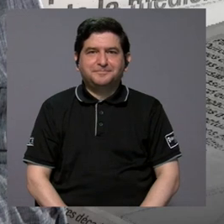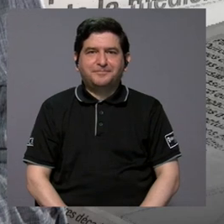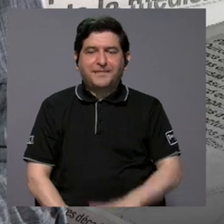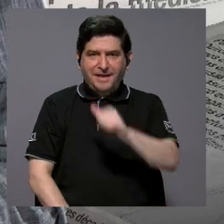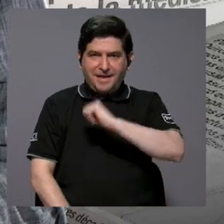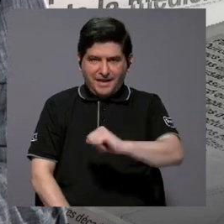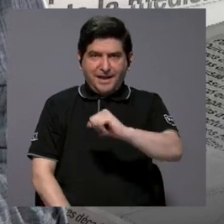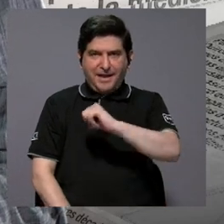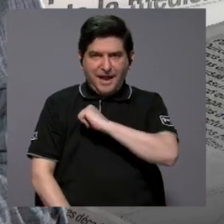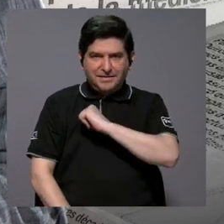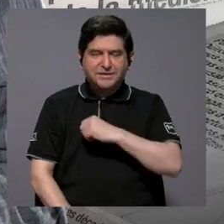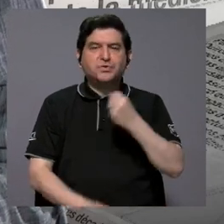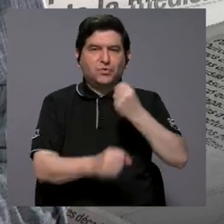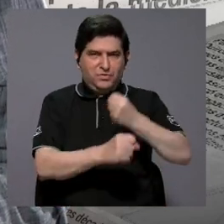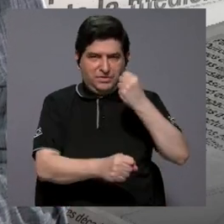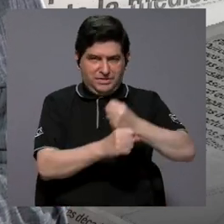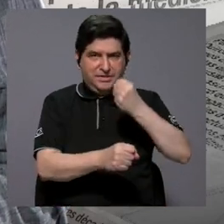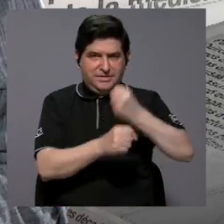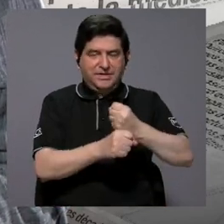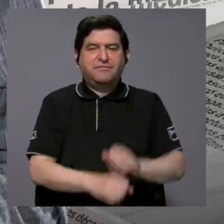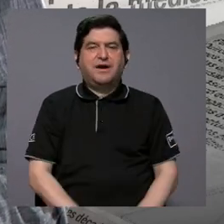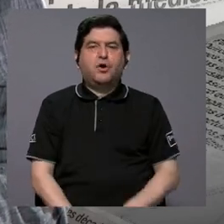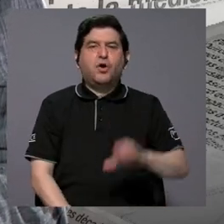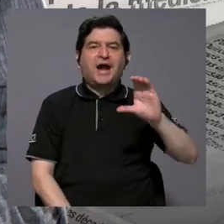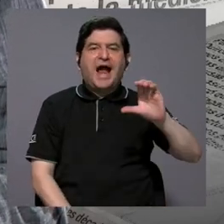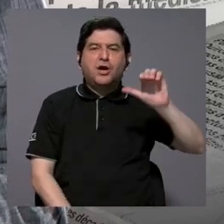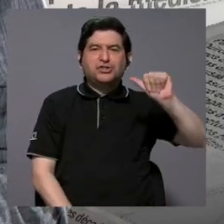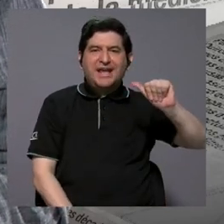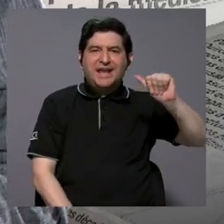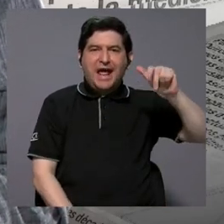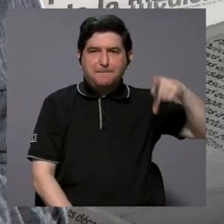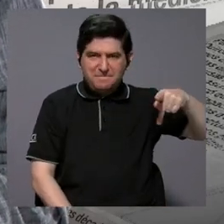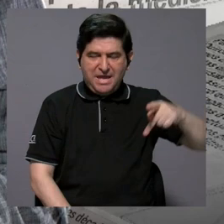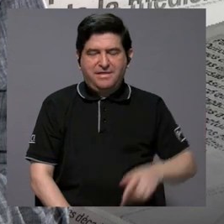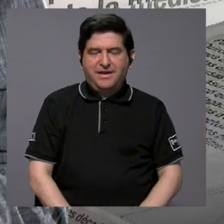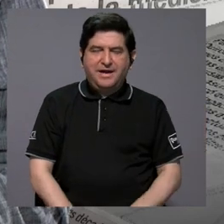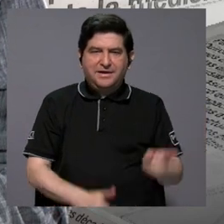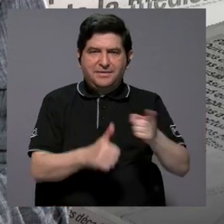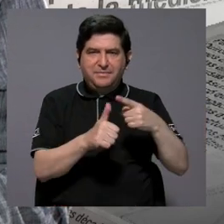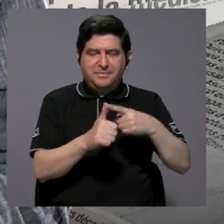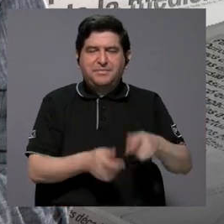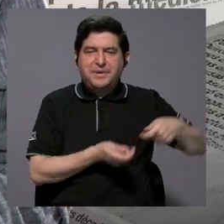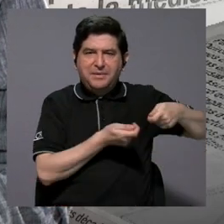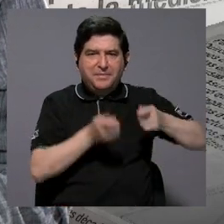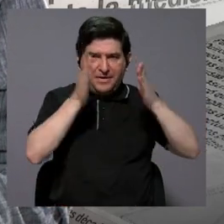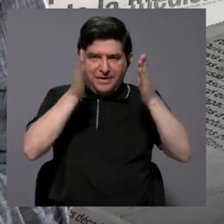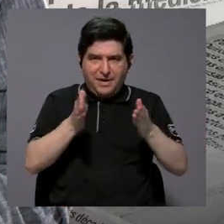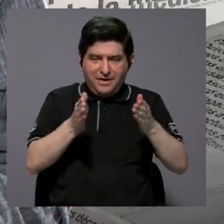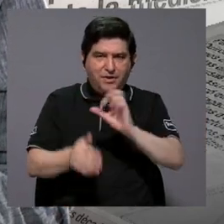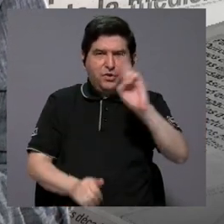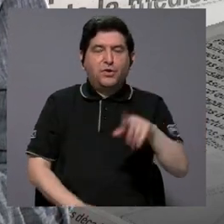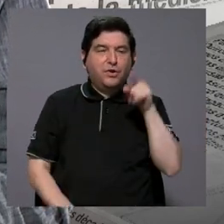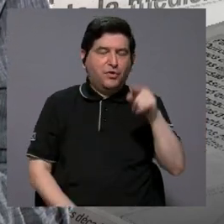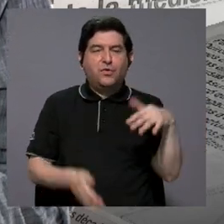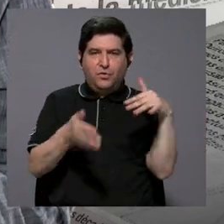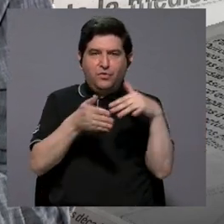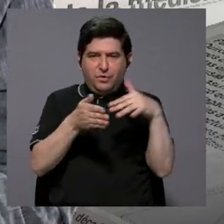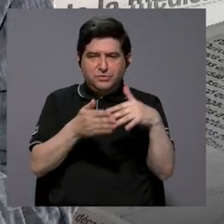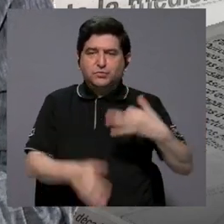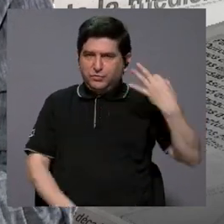actitud y la labor de Carlos Aguilar Piedra, primer arqueólogo costarricense formado como tal,